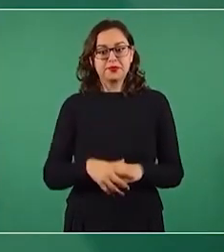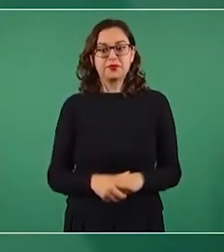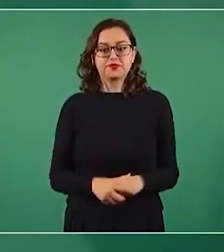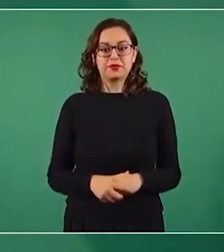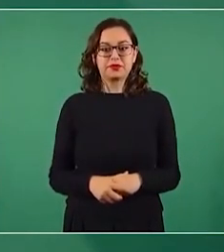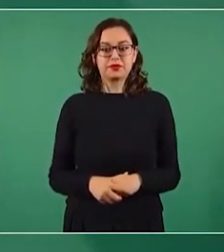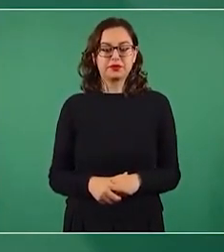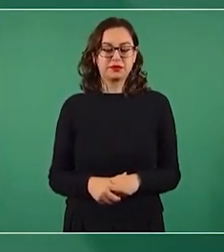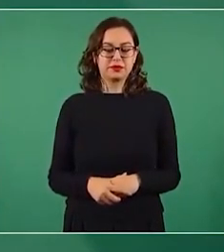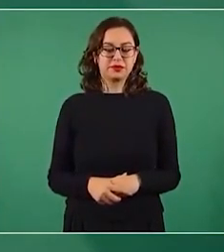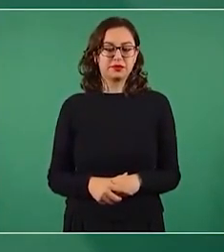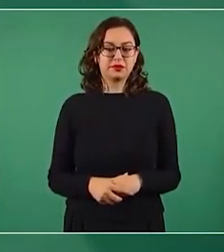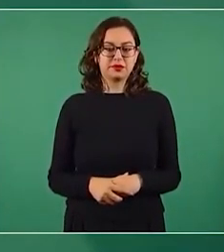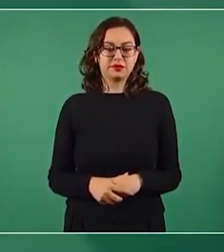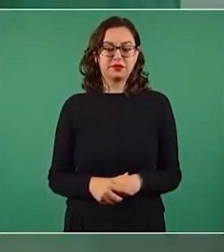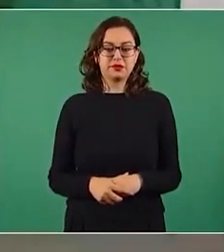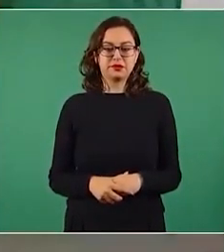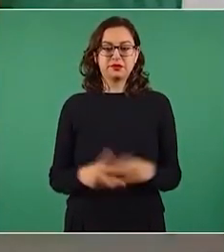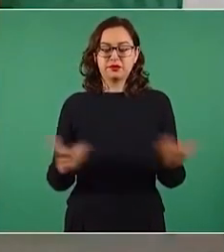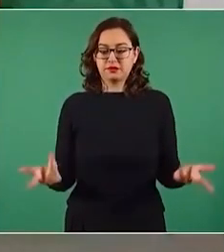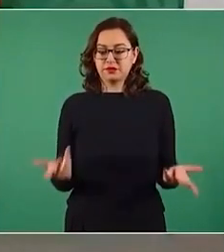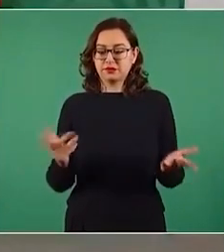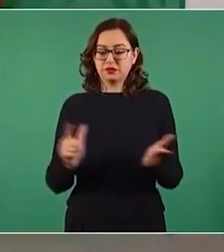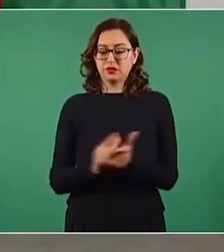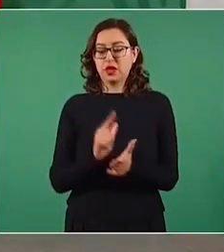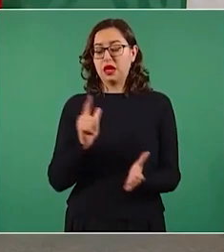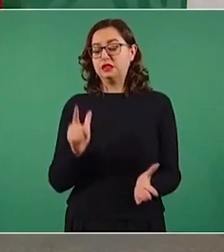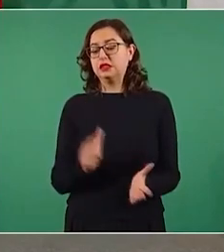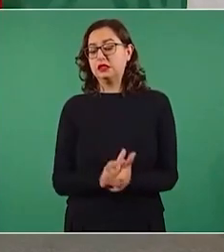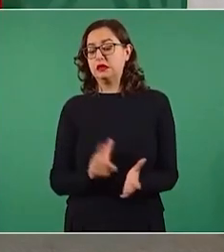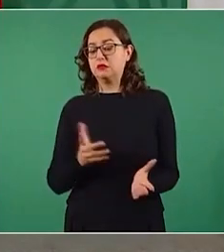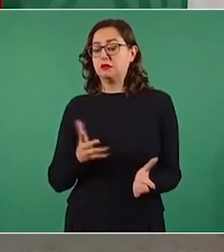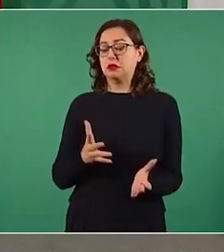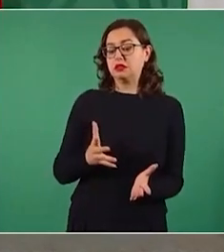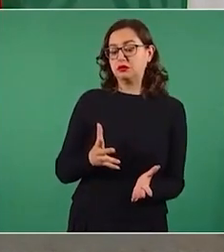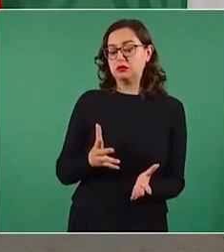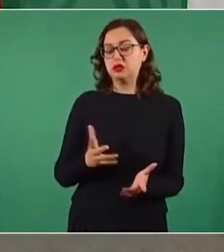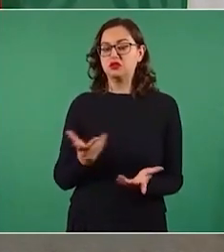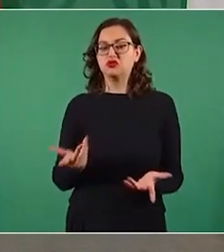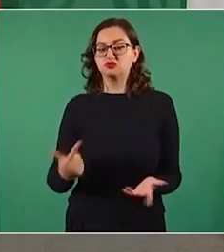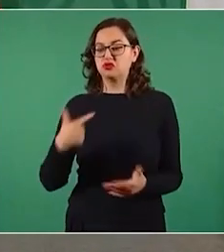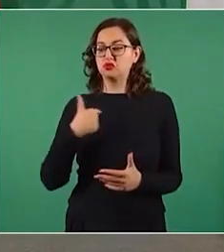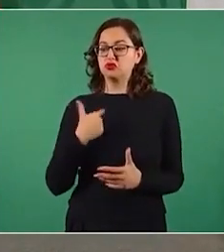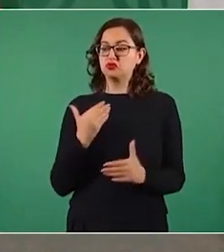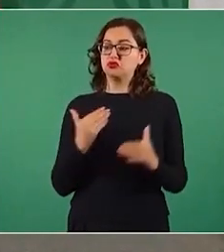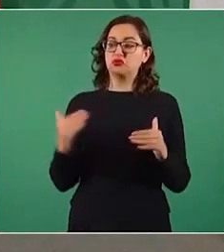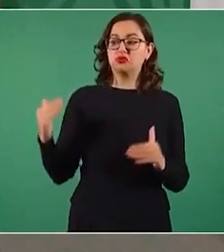No aplican que al margen de la ley, nada y por encima de la ley nadie.